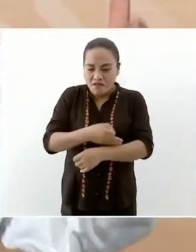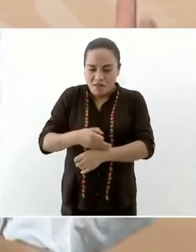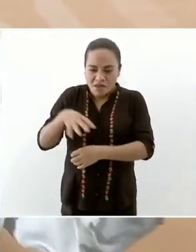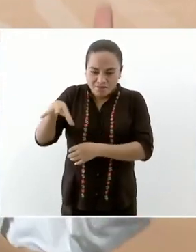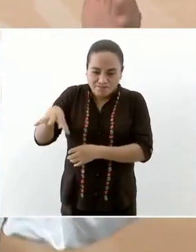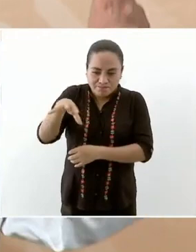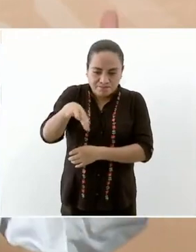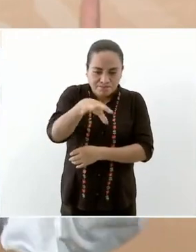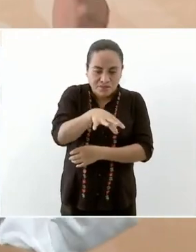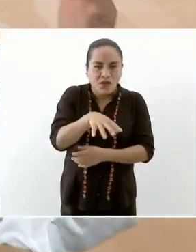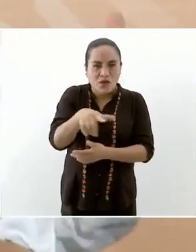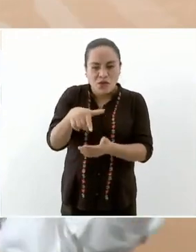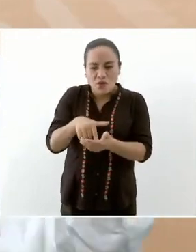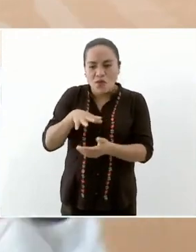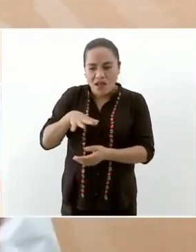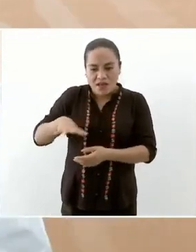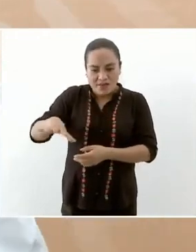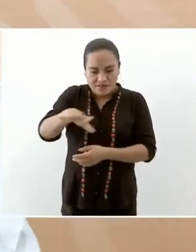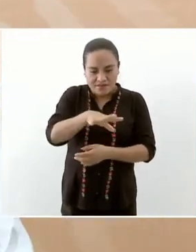empiecen a entregar